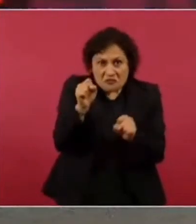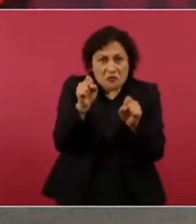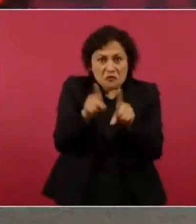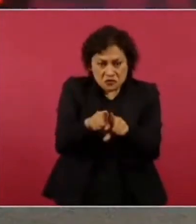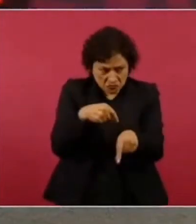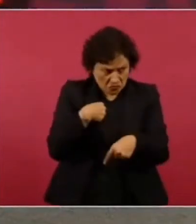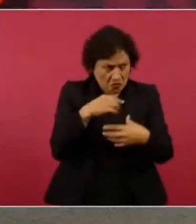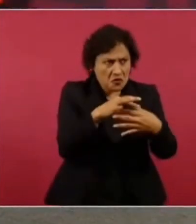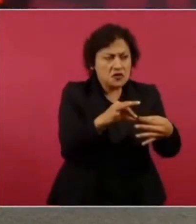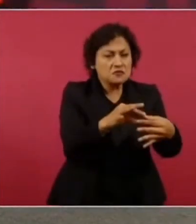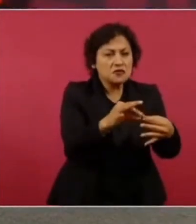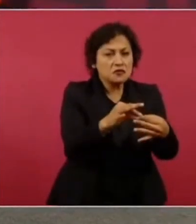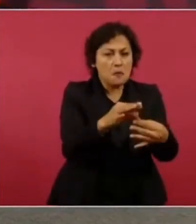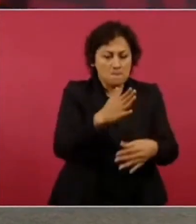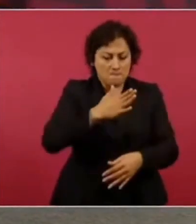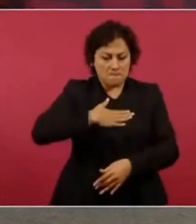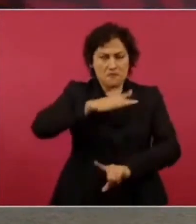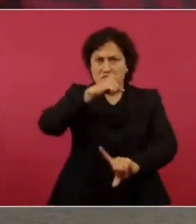ese es el plan